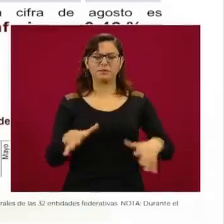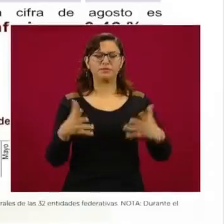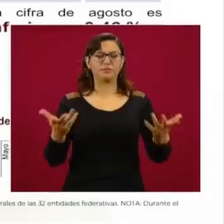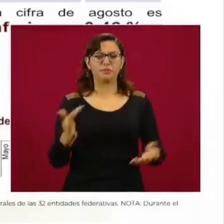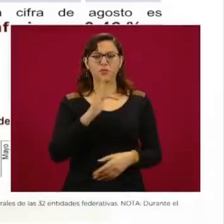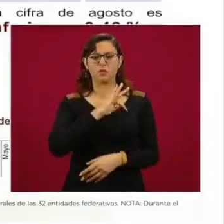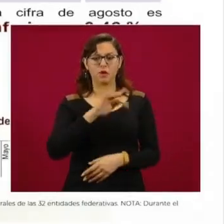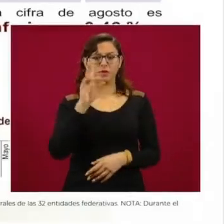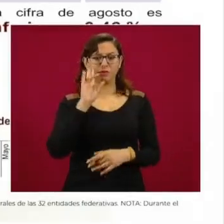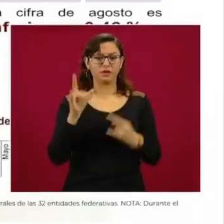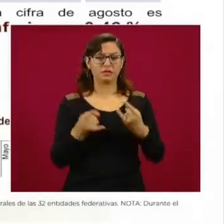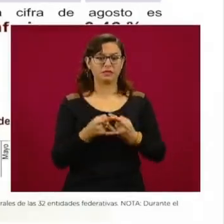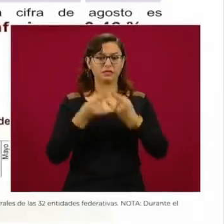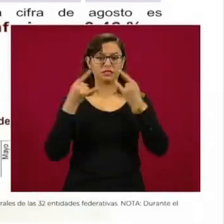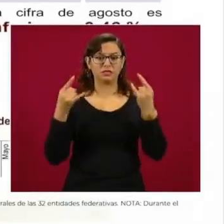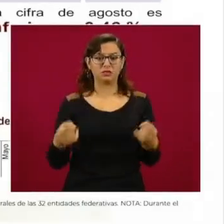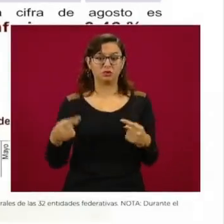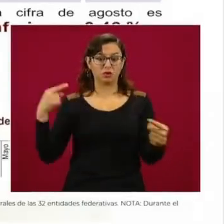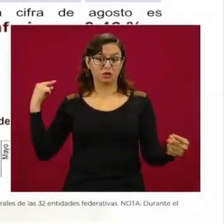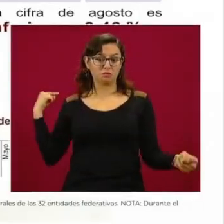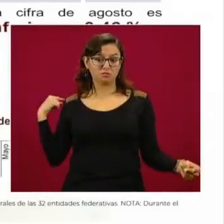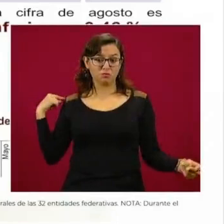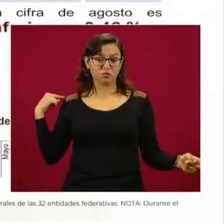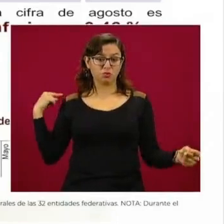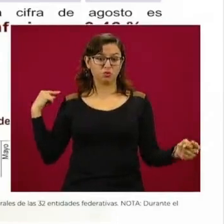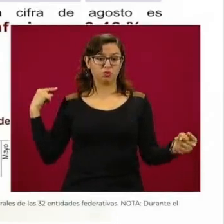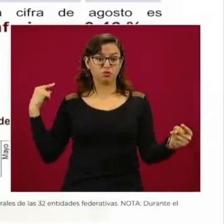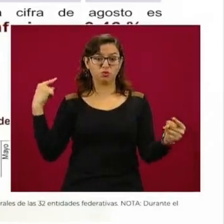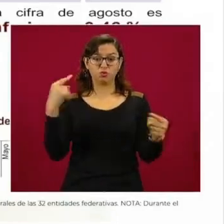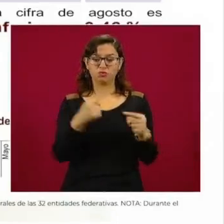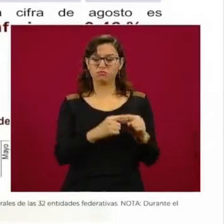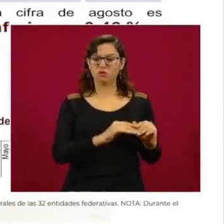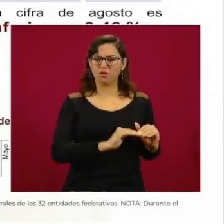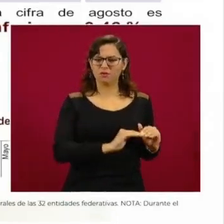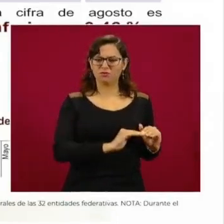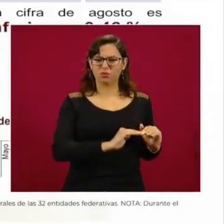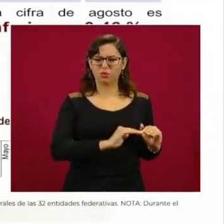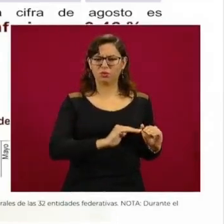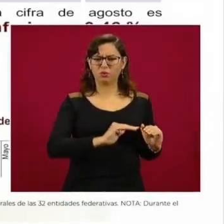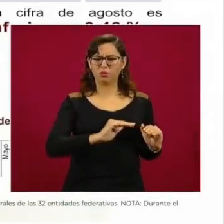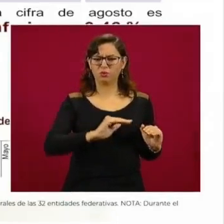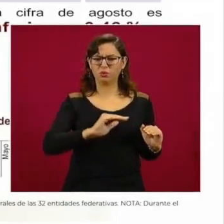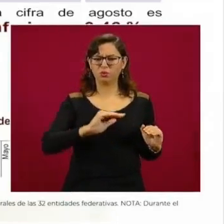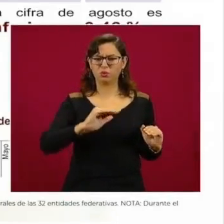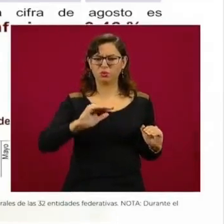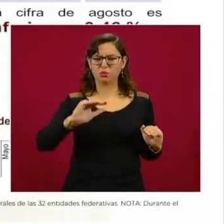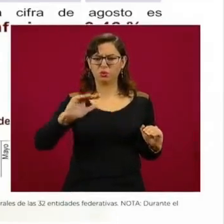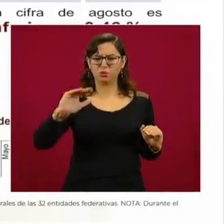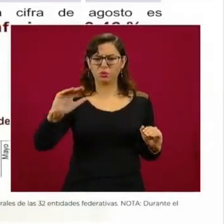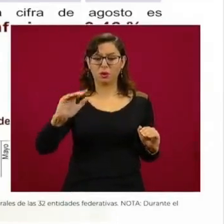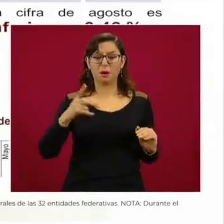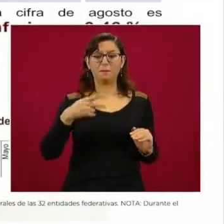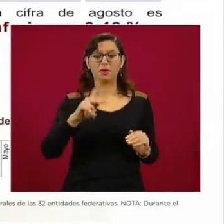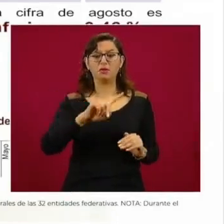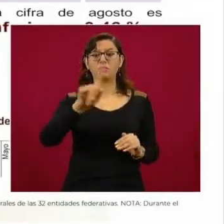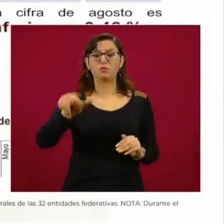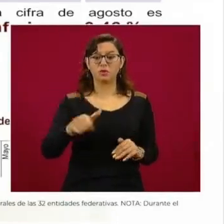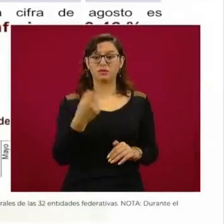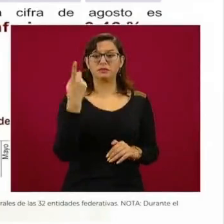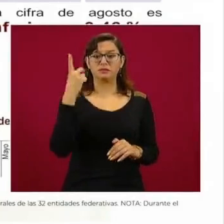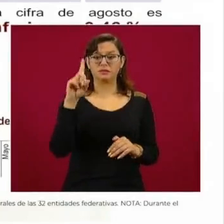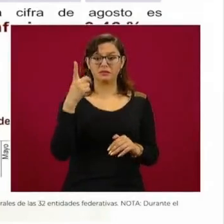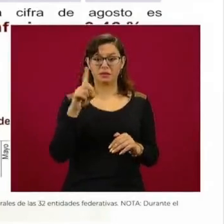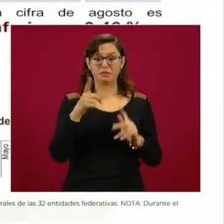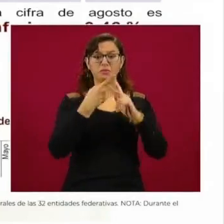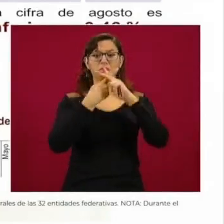de crecimiento es muy fuerte. Sin embargo, aquí está a partir de diciembre lo que hemos